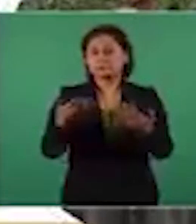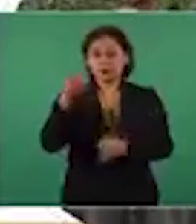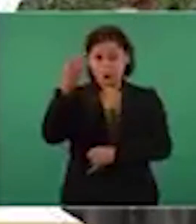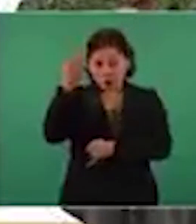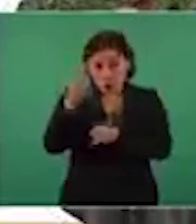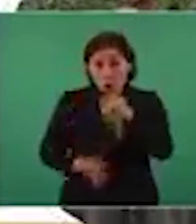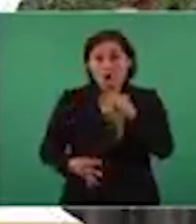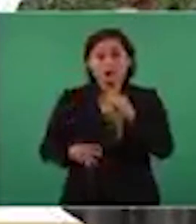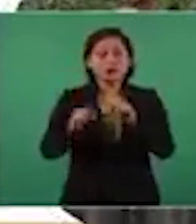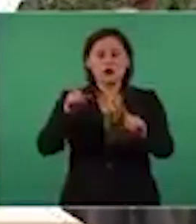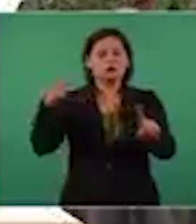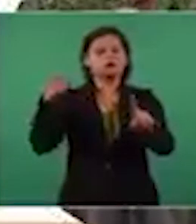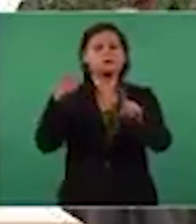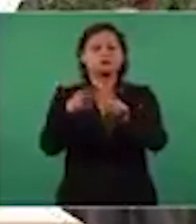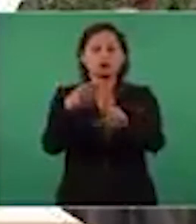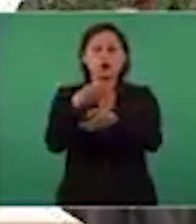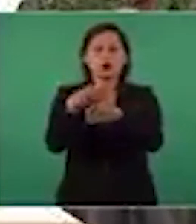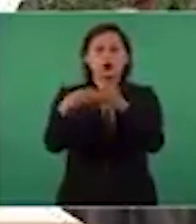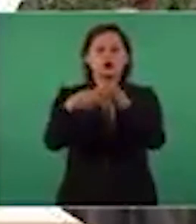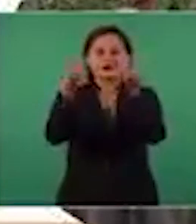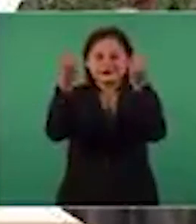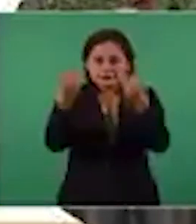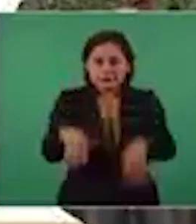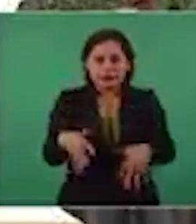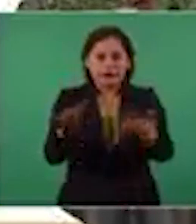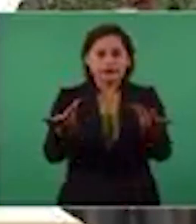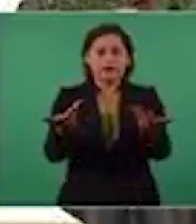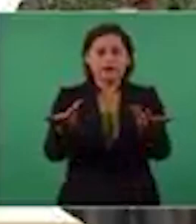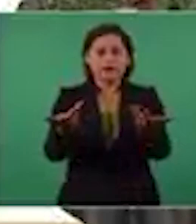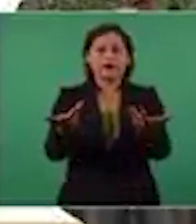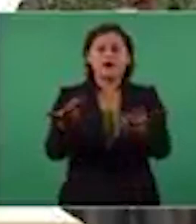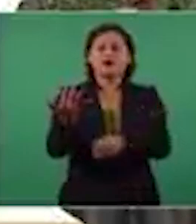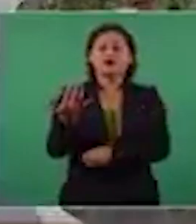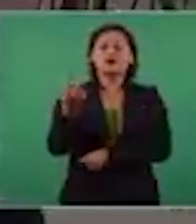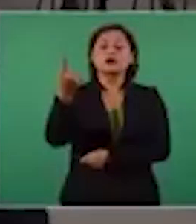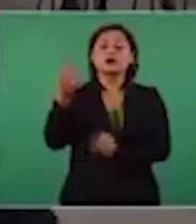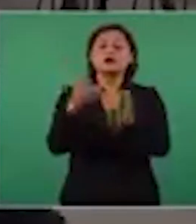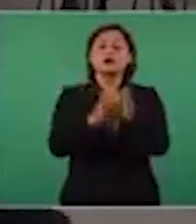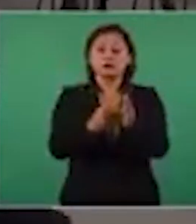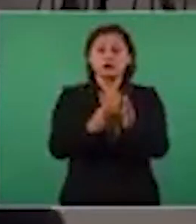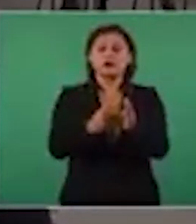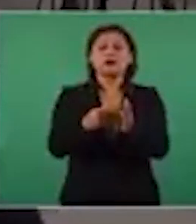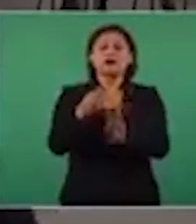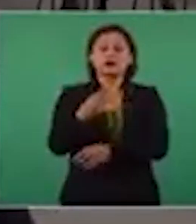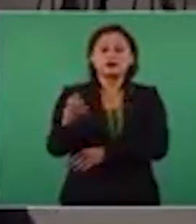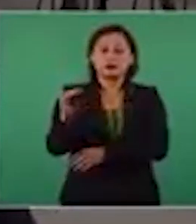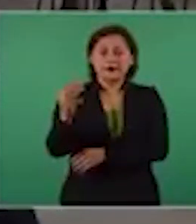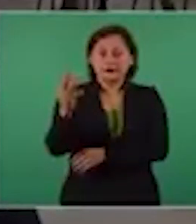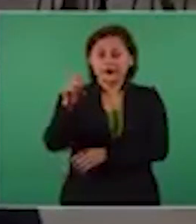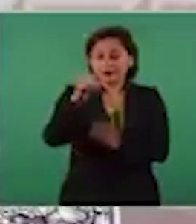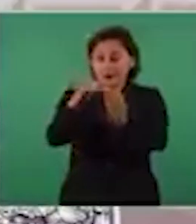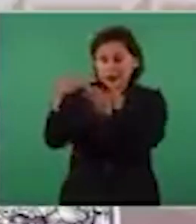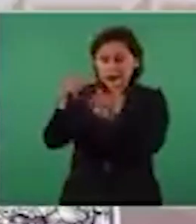recuperar bienes perdidos en 51 mil 396 viviendas, esto lo